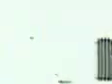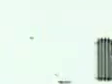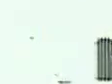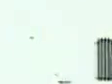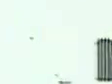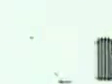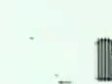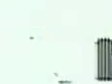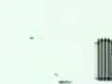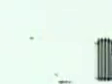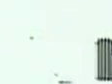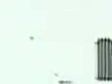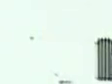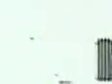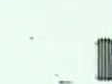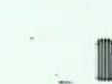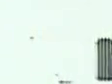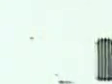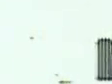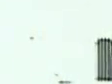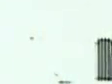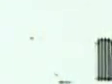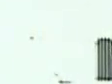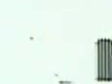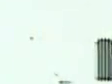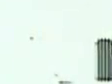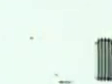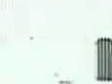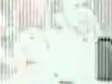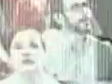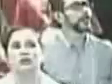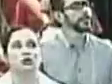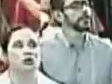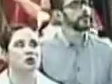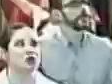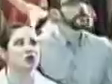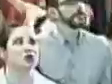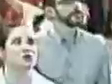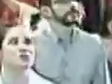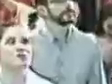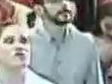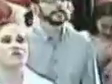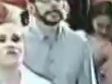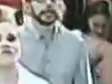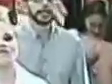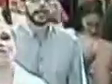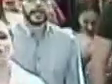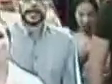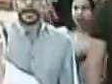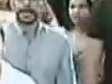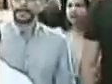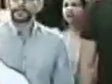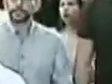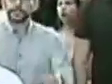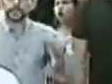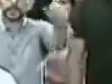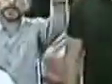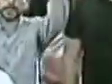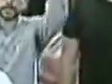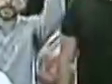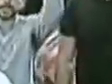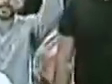pueblo glorioso y el rompe cadenas de la esclavitud el